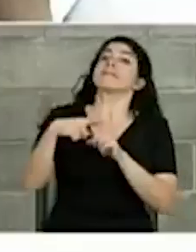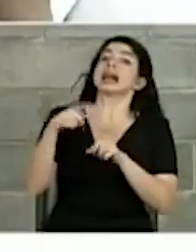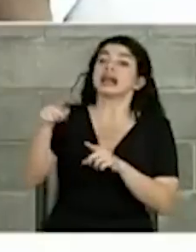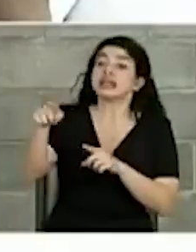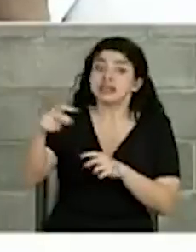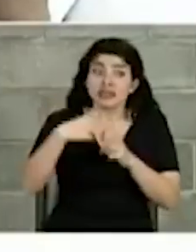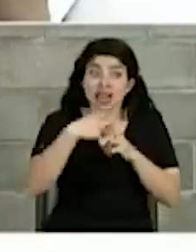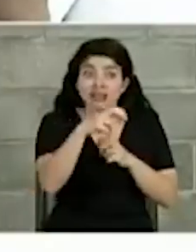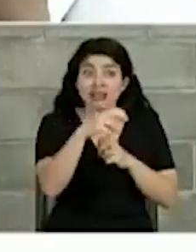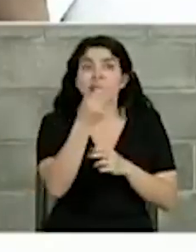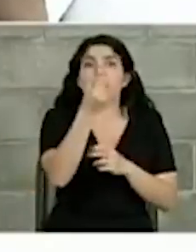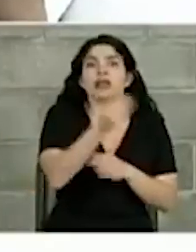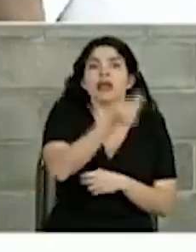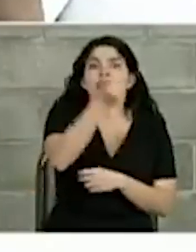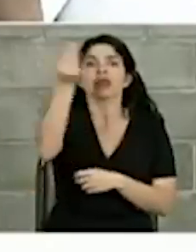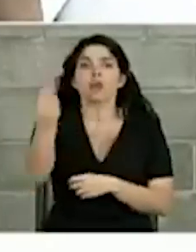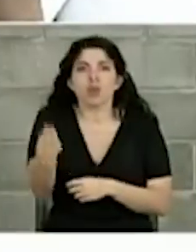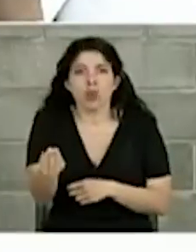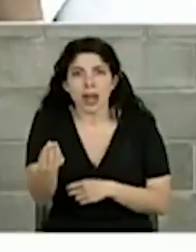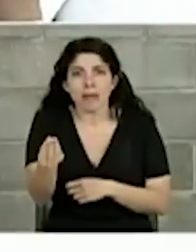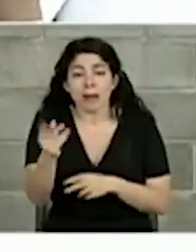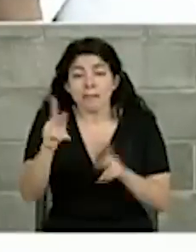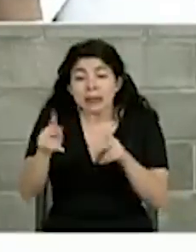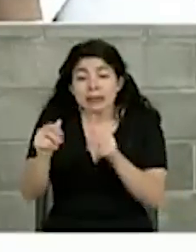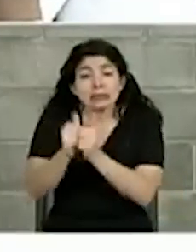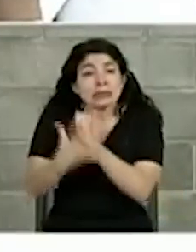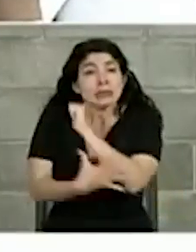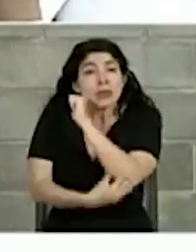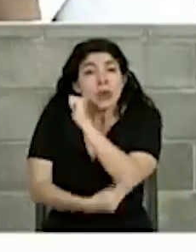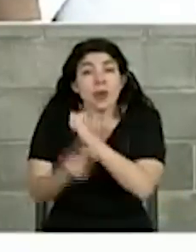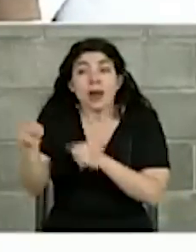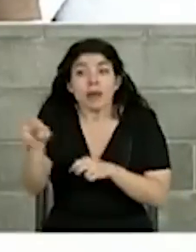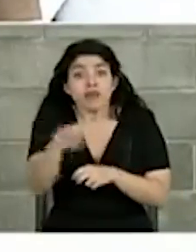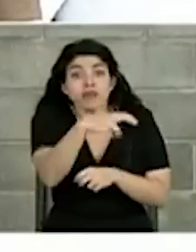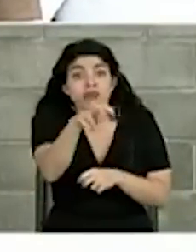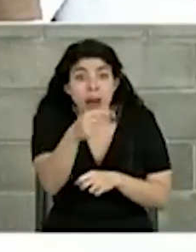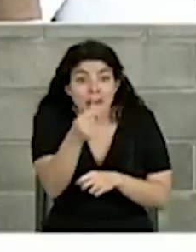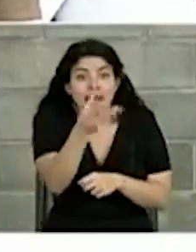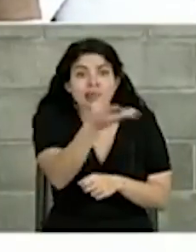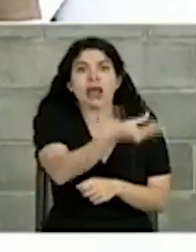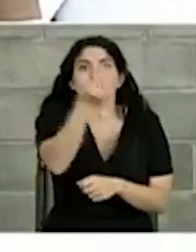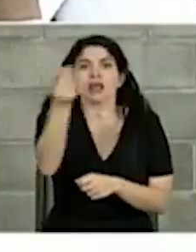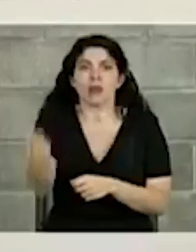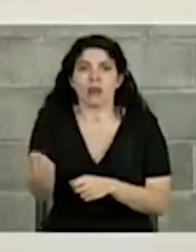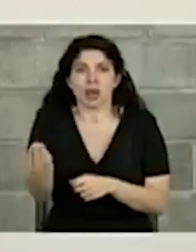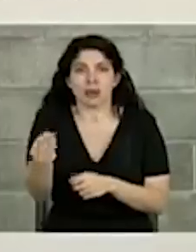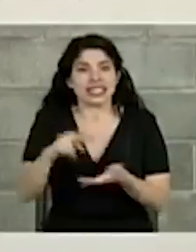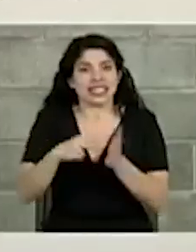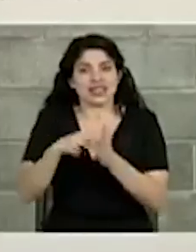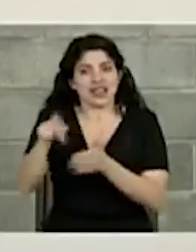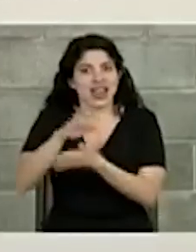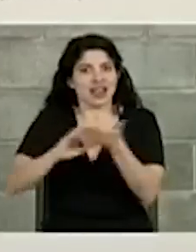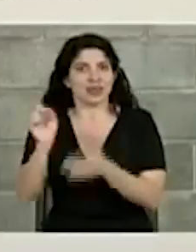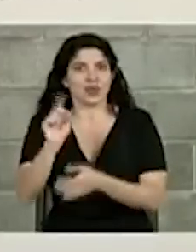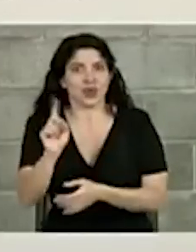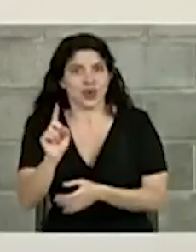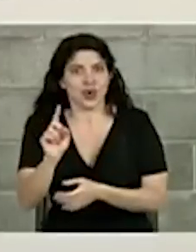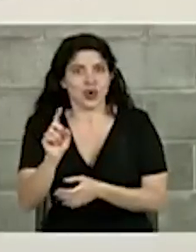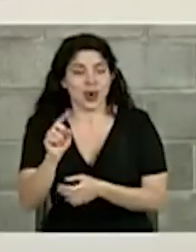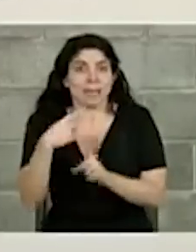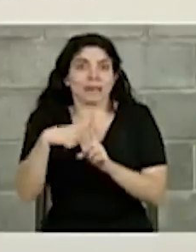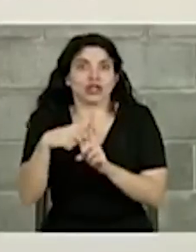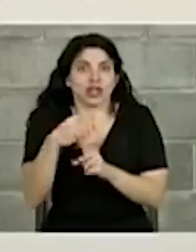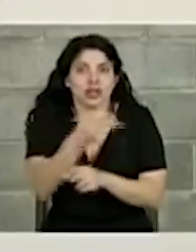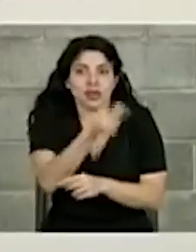transacción al quintil más pobre entonces no hay efecto por transacción más bien es un